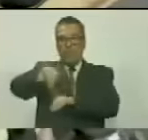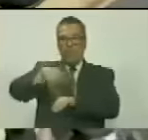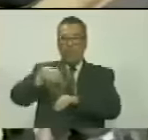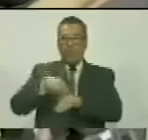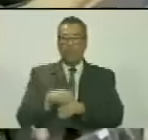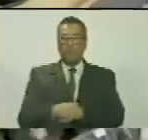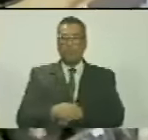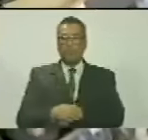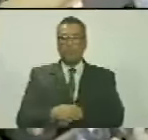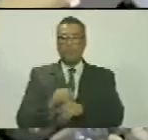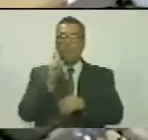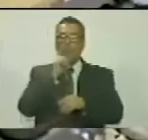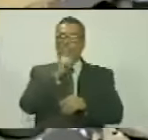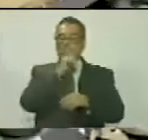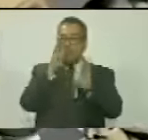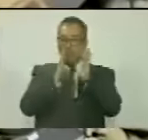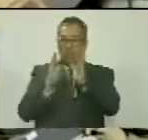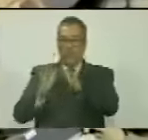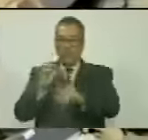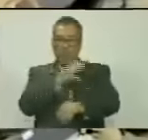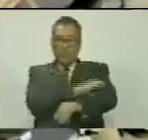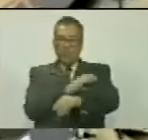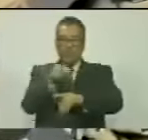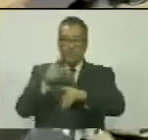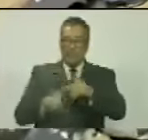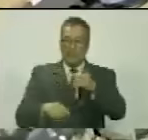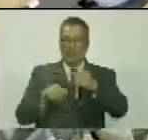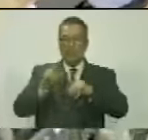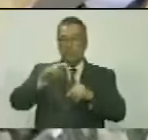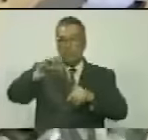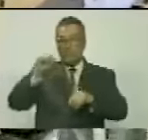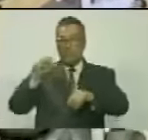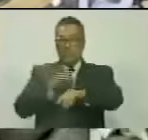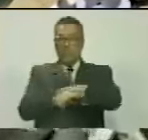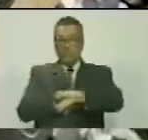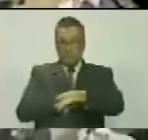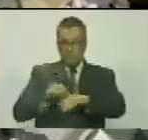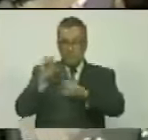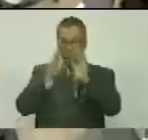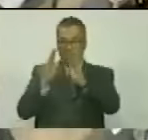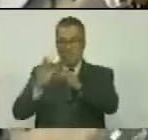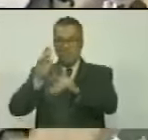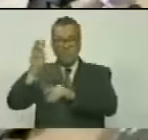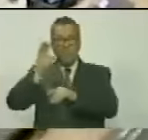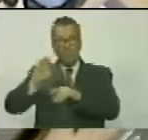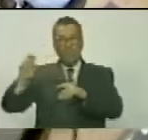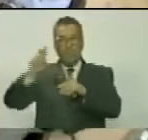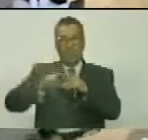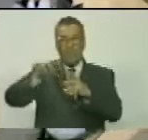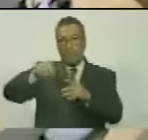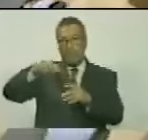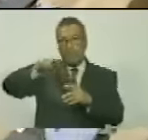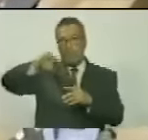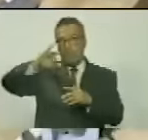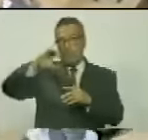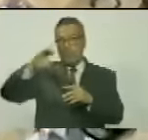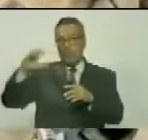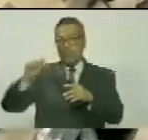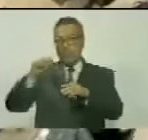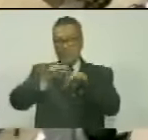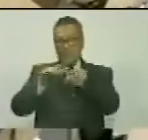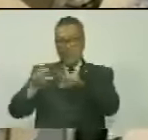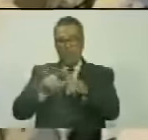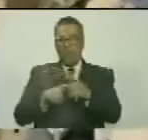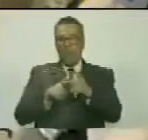Nacional. En nombre del bloque de la patria, la diputada Robeck Zapoleo postuló a la ciudadana María Alejandra Hernández Aldana como